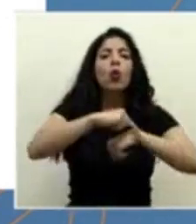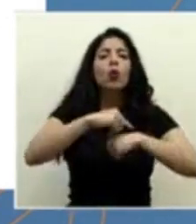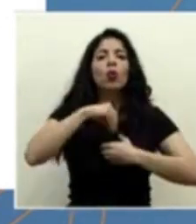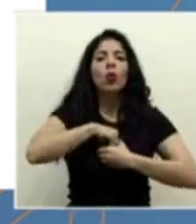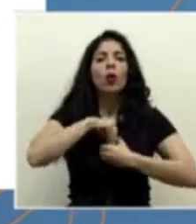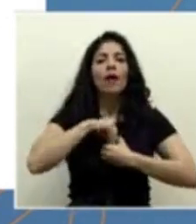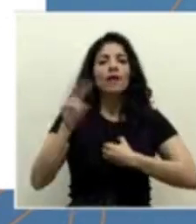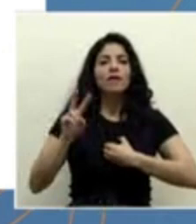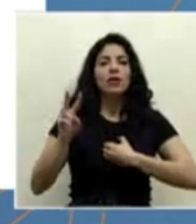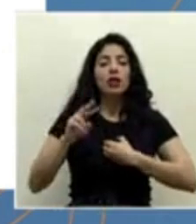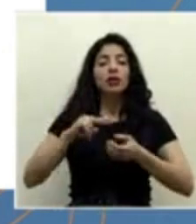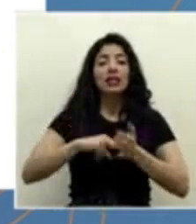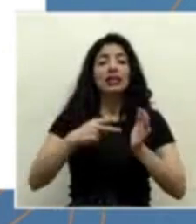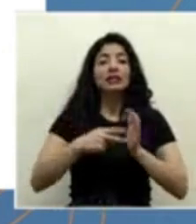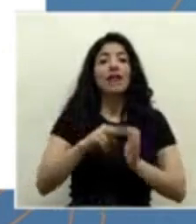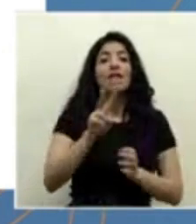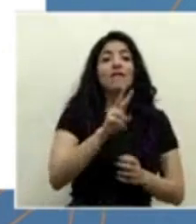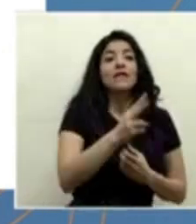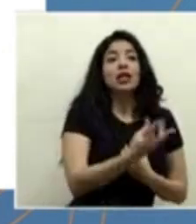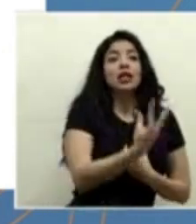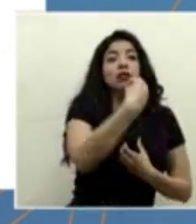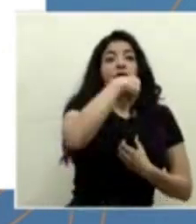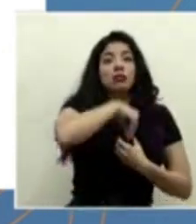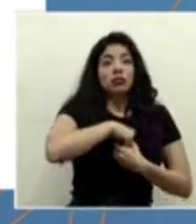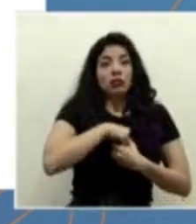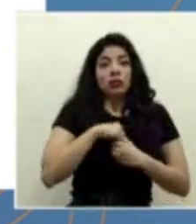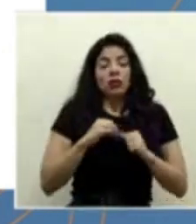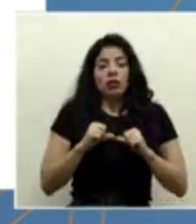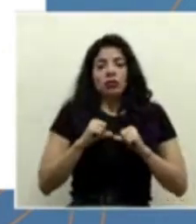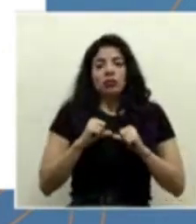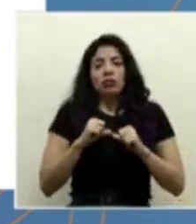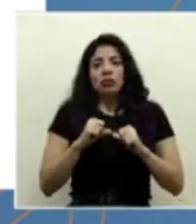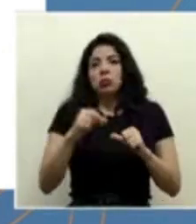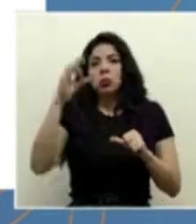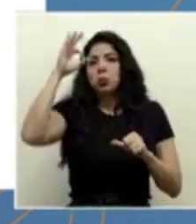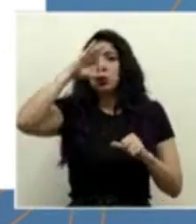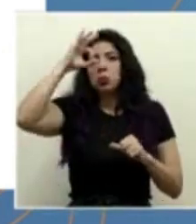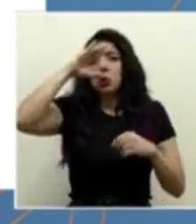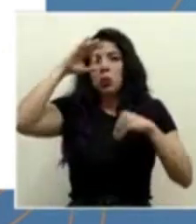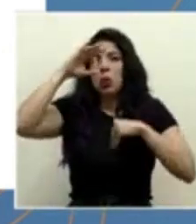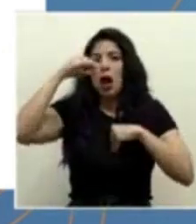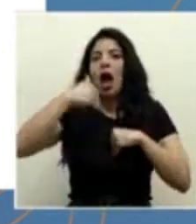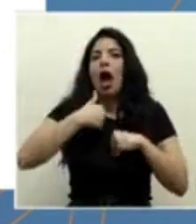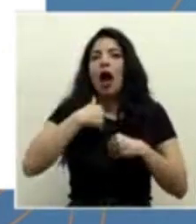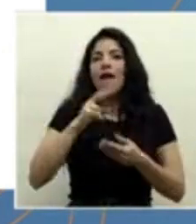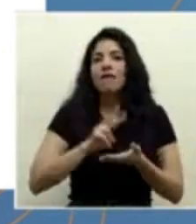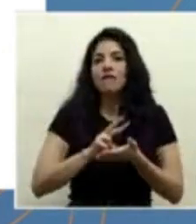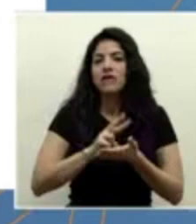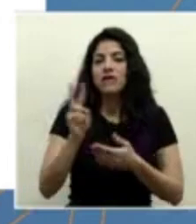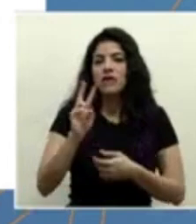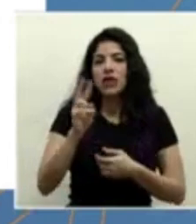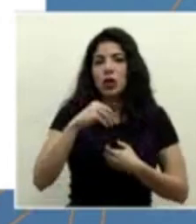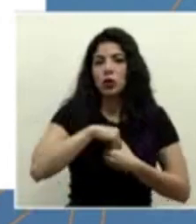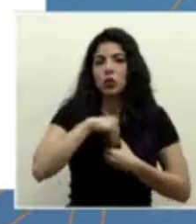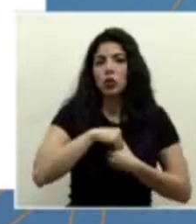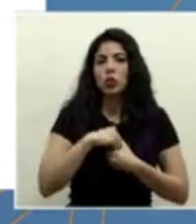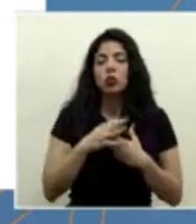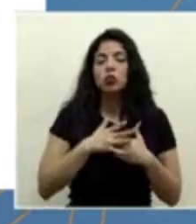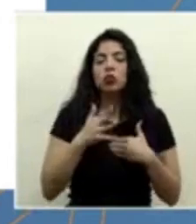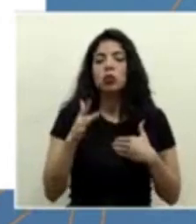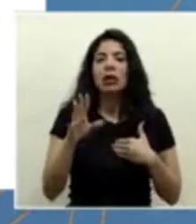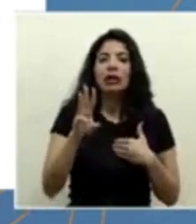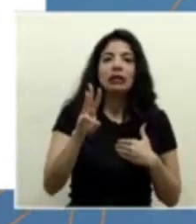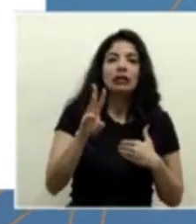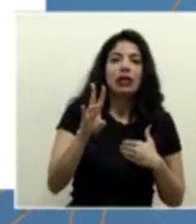es del momento que el virus ingresa en una persona, la persona no sabe que lo tiene, y pueden pasar seis, siete días